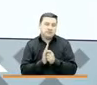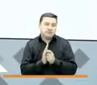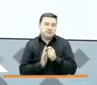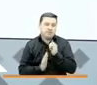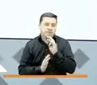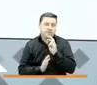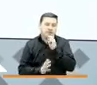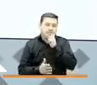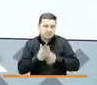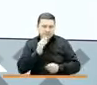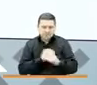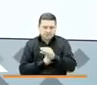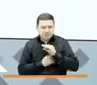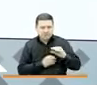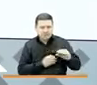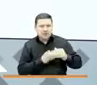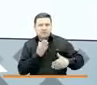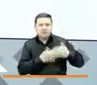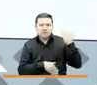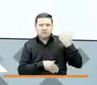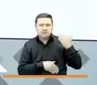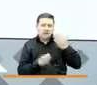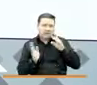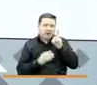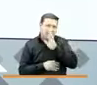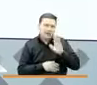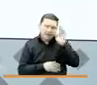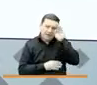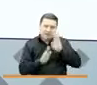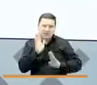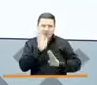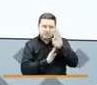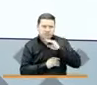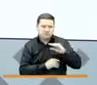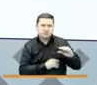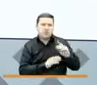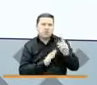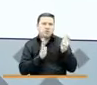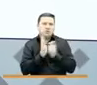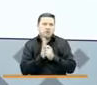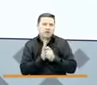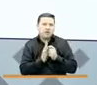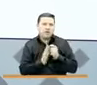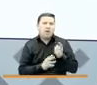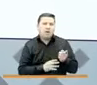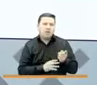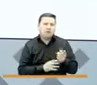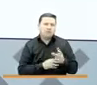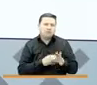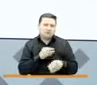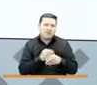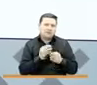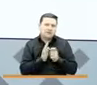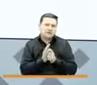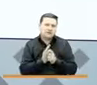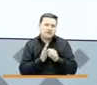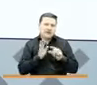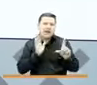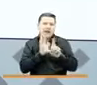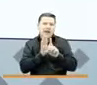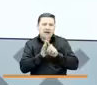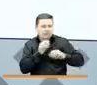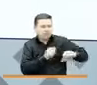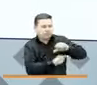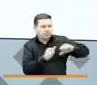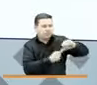IVA empieza precisamente con el Plan Nacional de Desarrollo. Es un punto de allí, pero además de la Ley de Reactivación